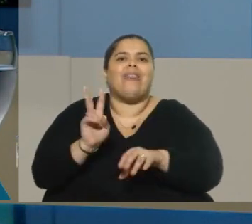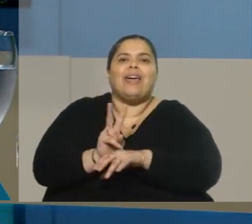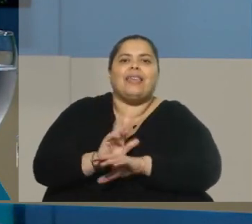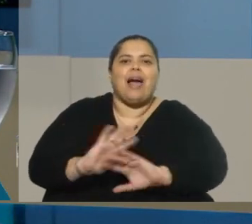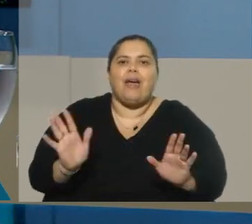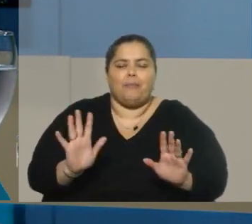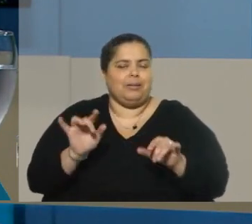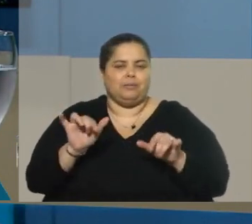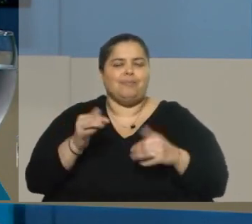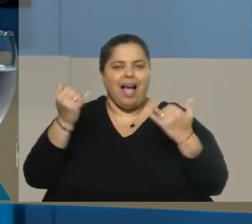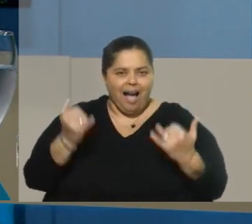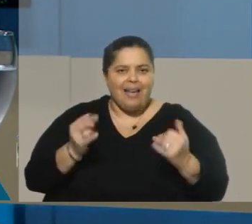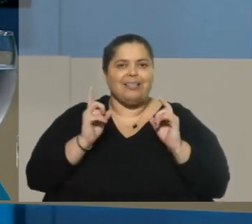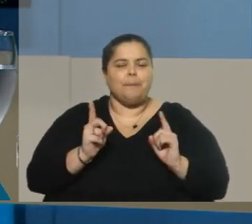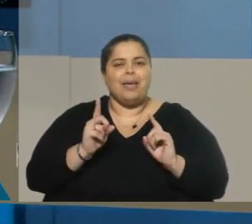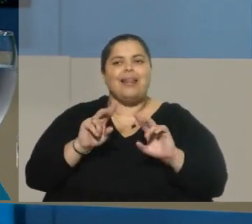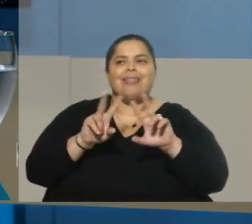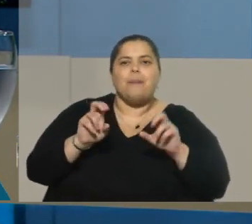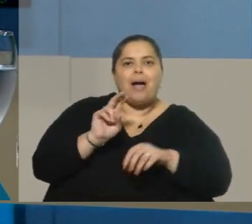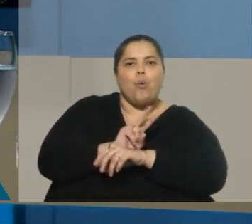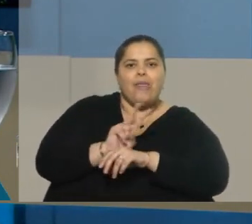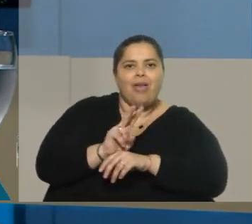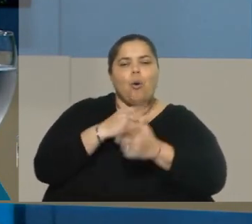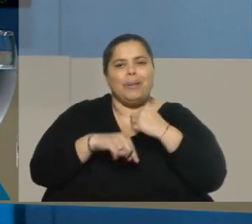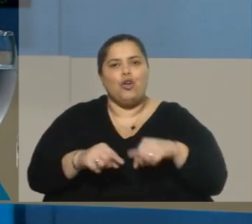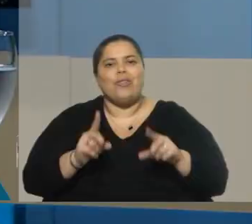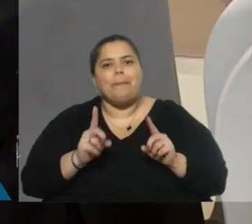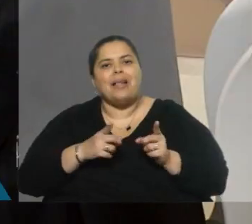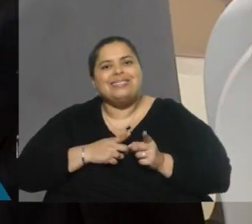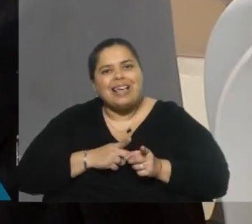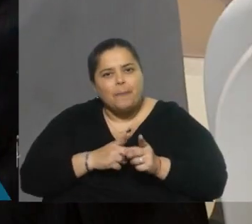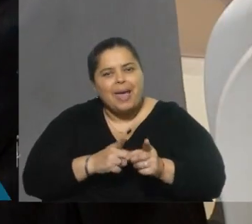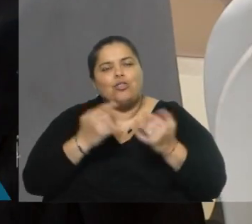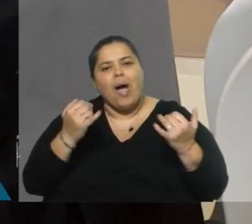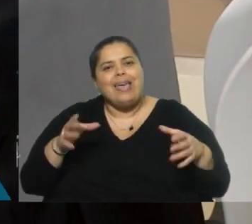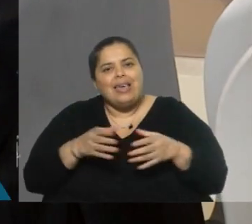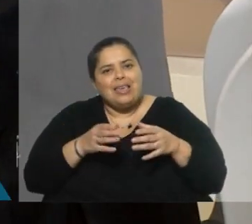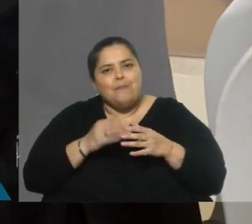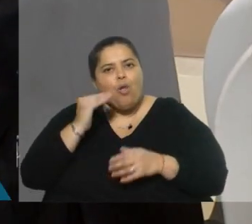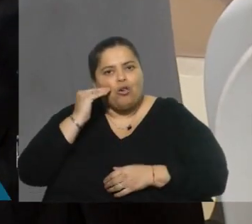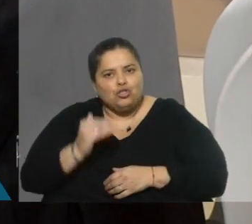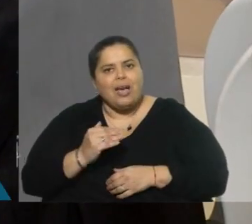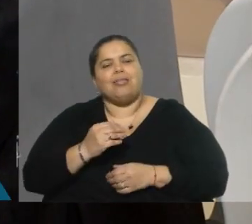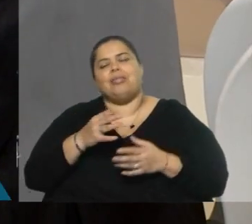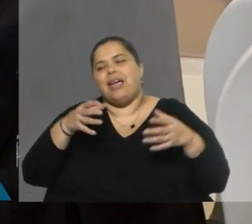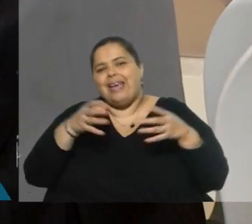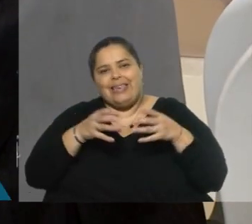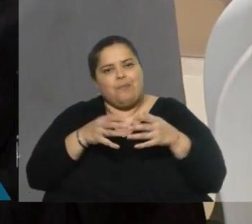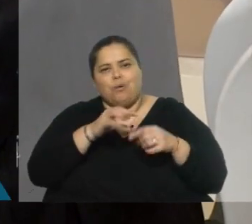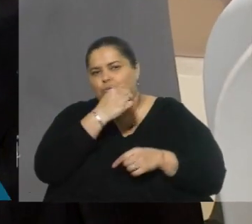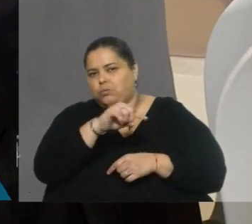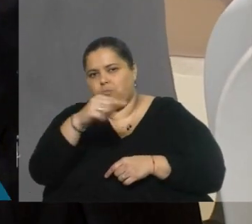y hay un tema vinculado a los cuidados, pero también hay un seguimiento de la realidad de ese niño. aquí trabajando. Exacto. Equipos, además,